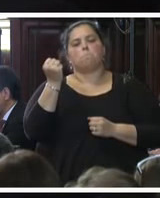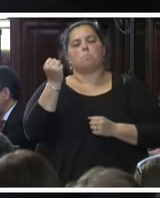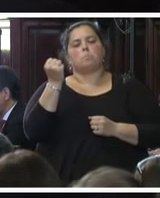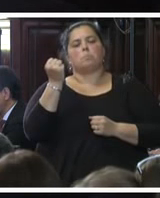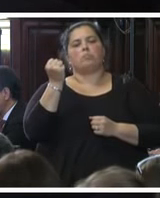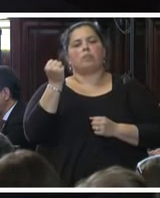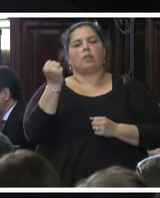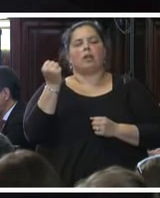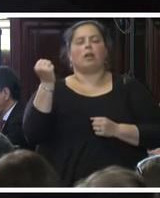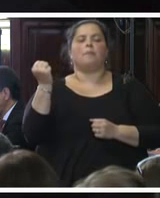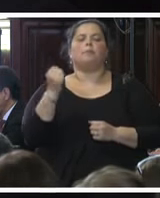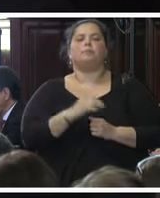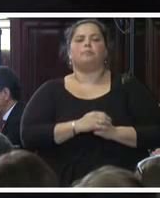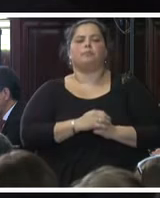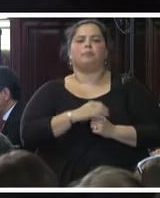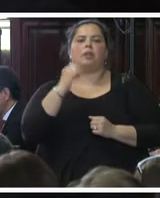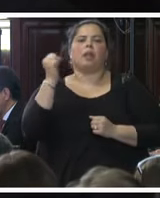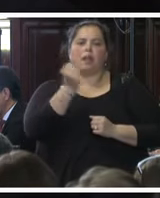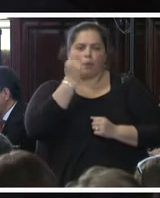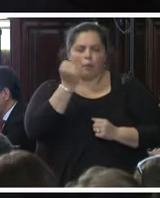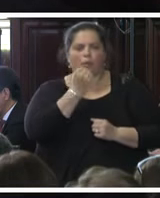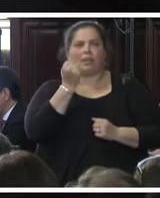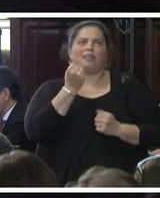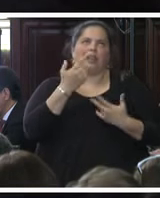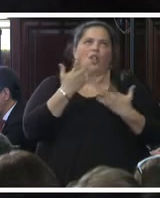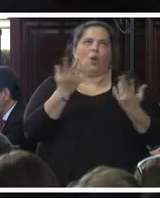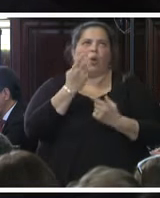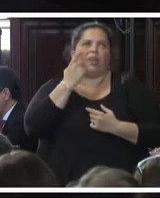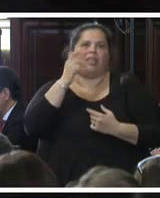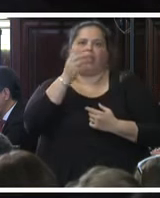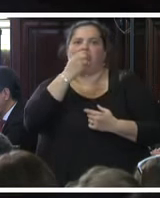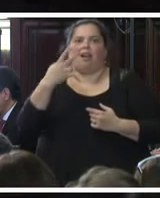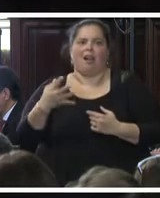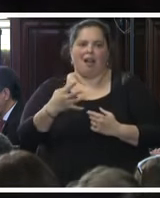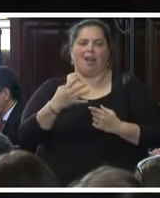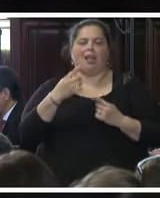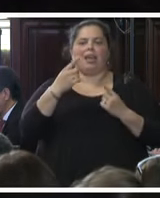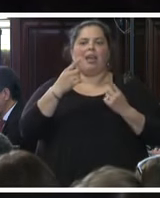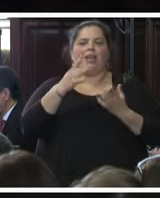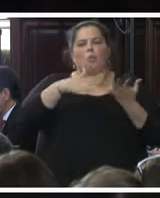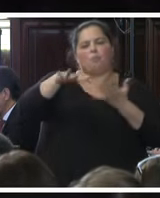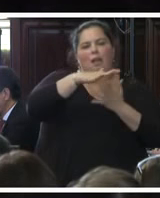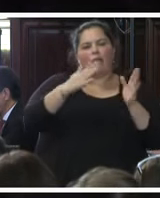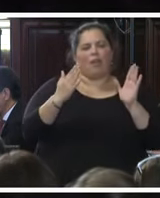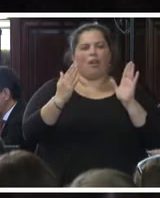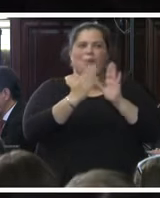lo ideal, vaya para decirlo así, lo ideal es que más que en un plano de confrontación pudiéramos trabajar